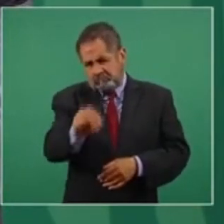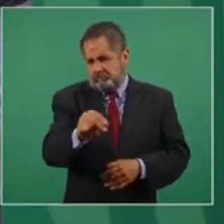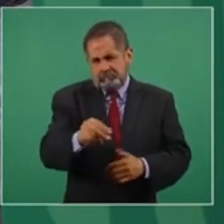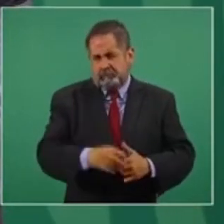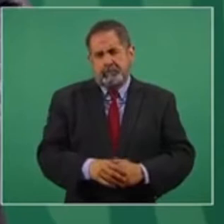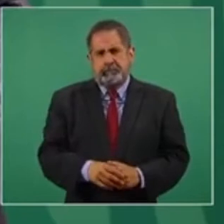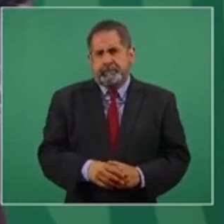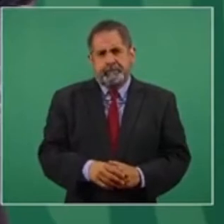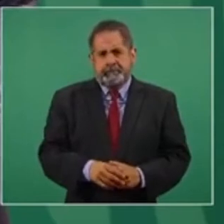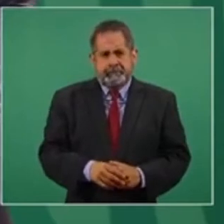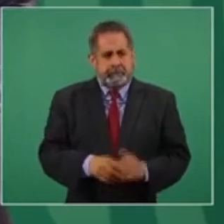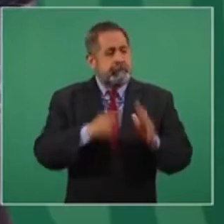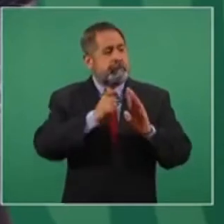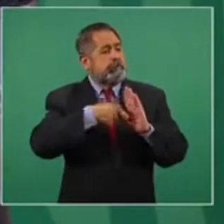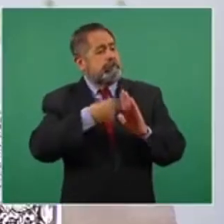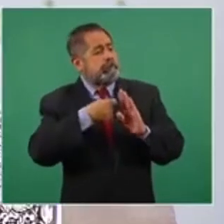O sea,